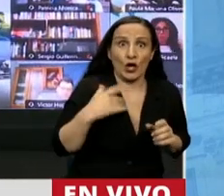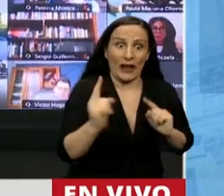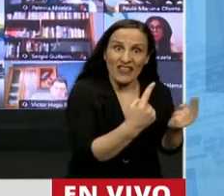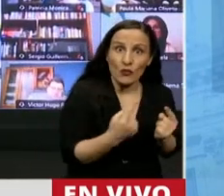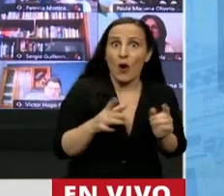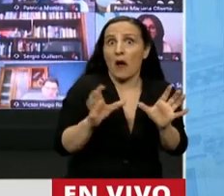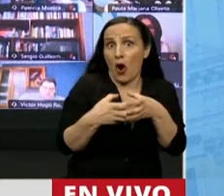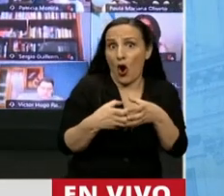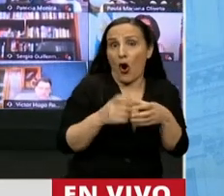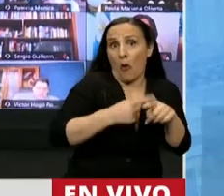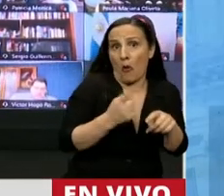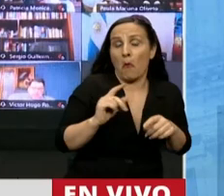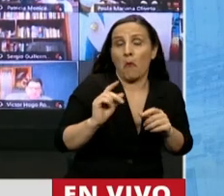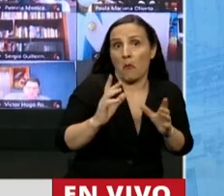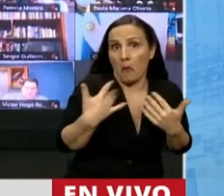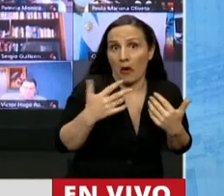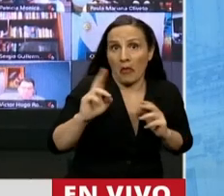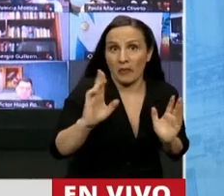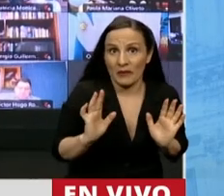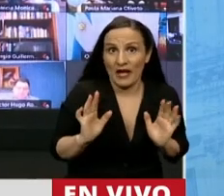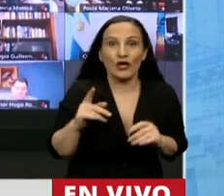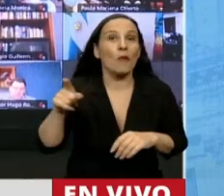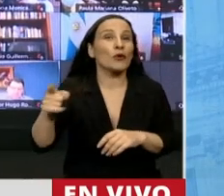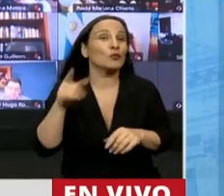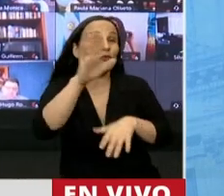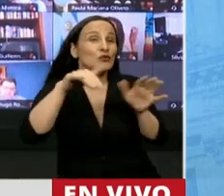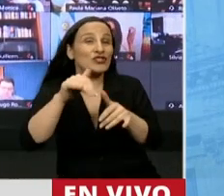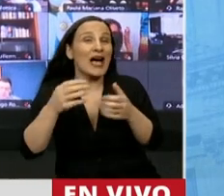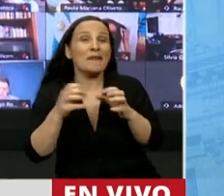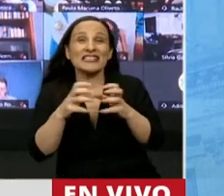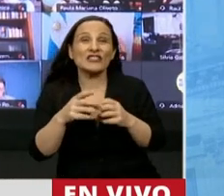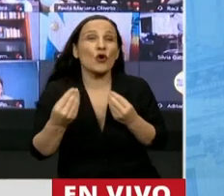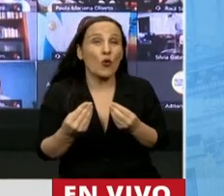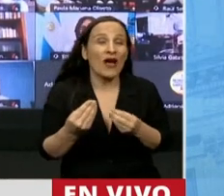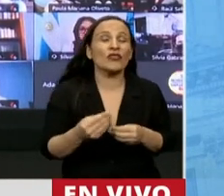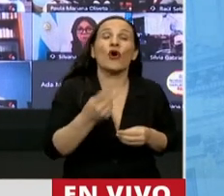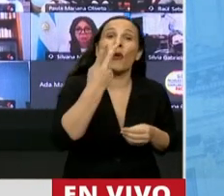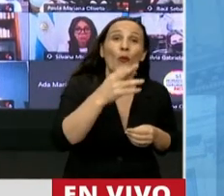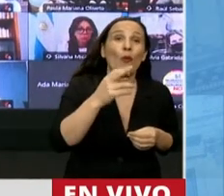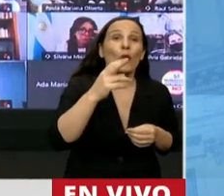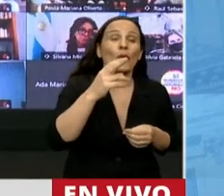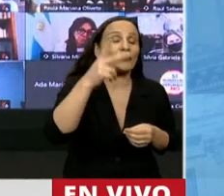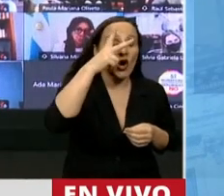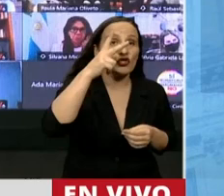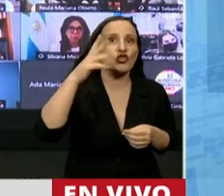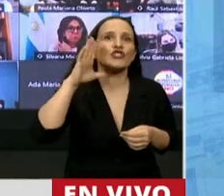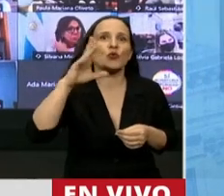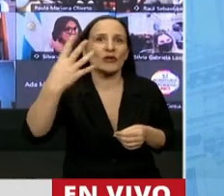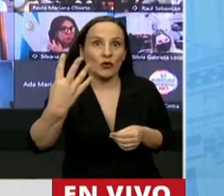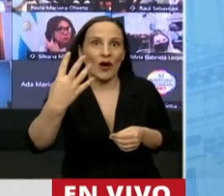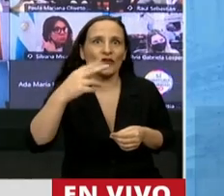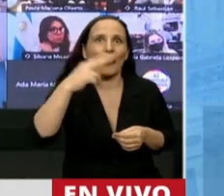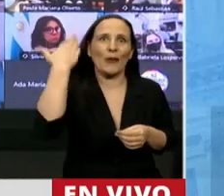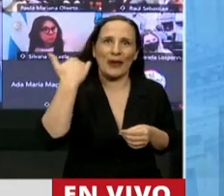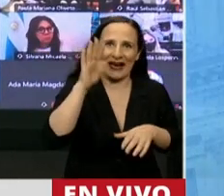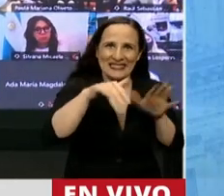porque como se decía, la sesión ustedes la citaron a las 20.54 minutos del día